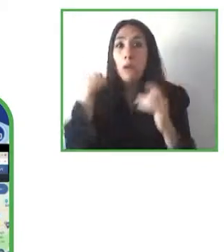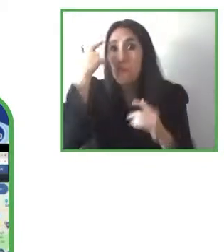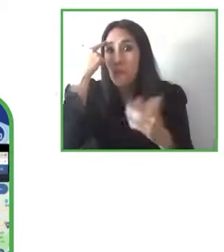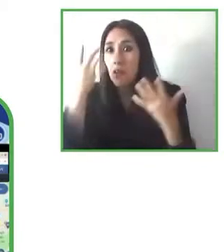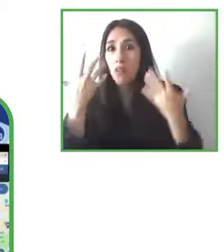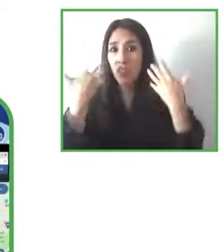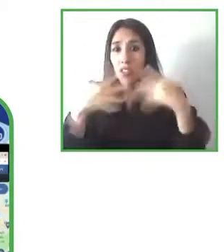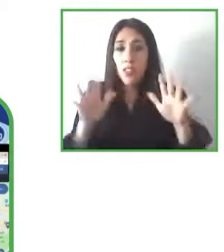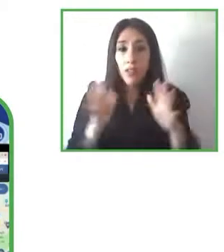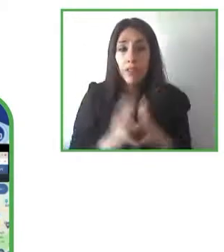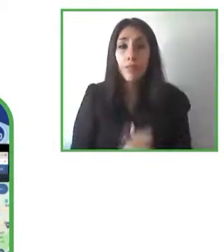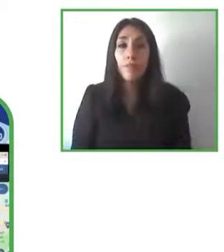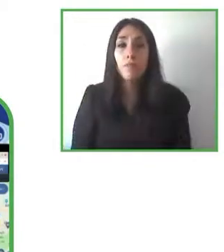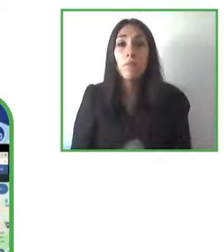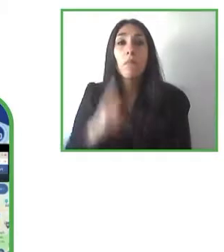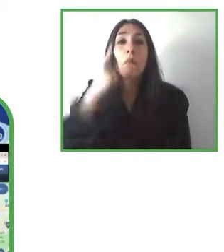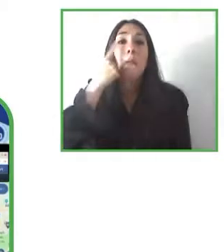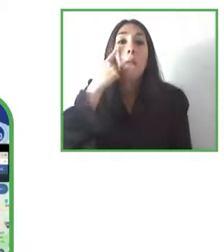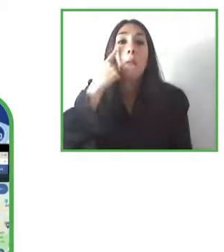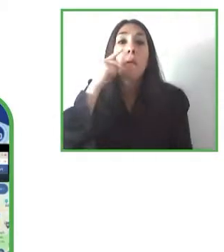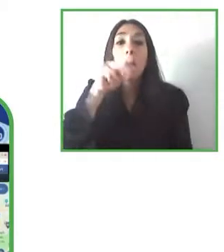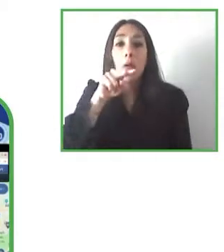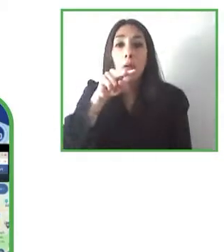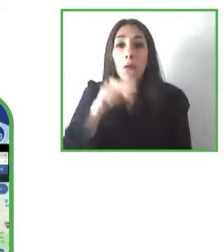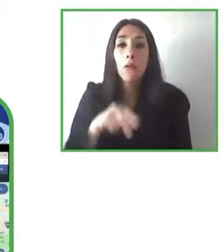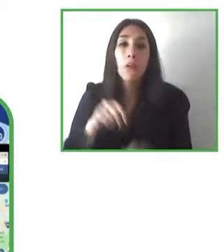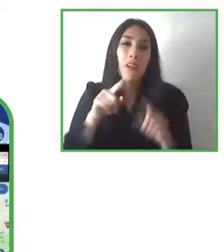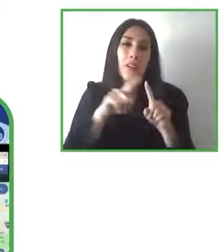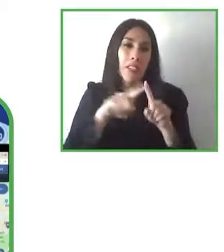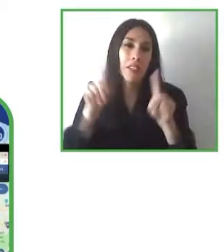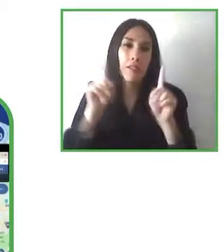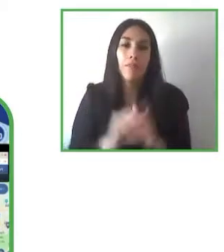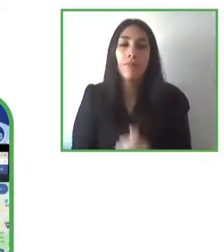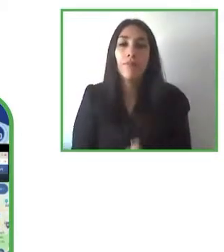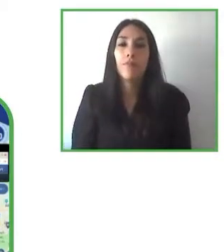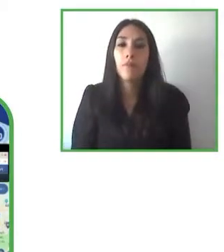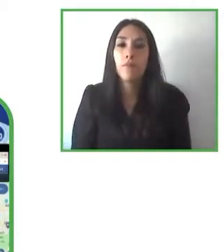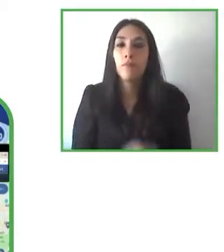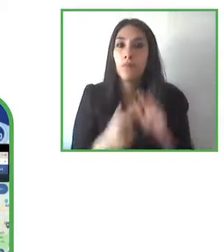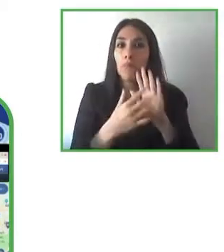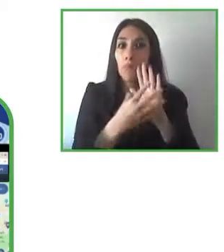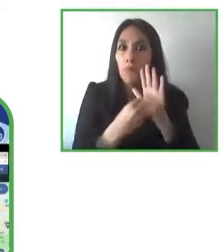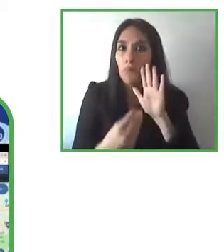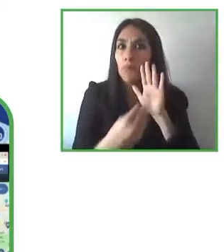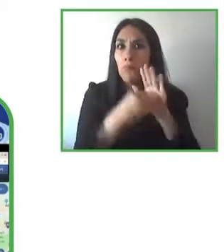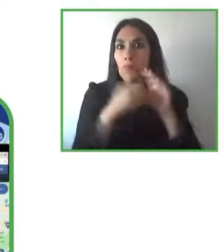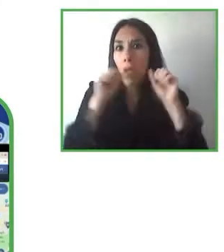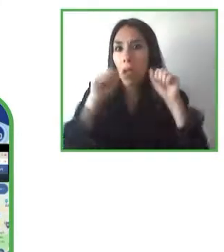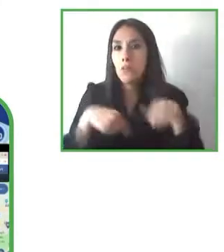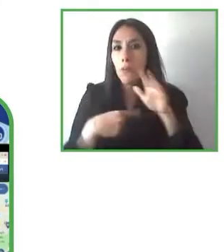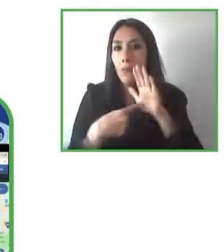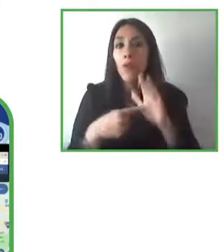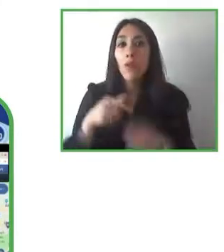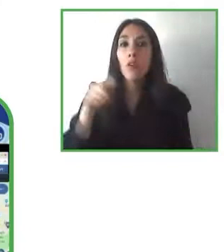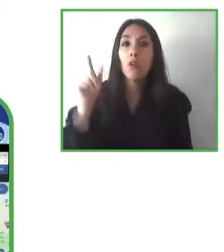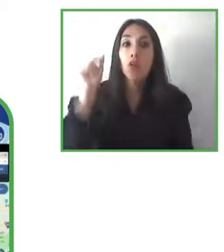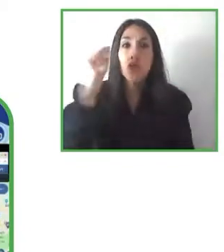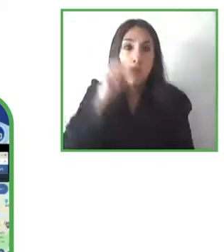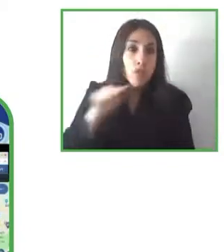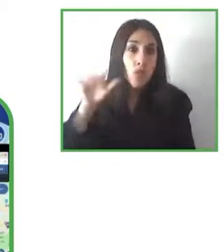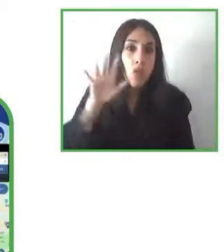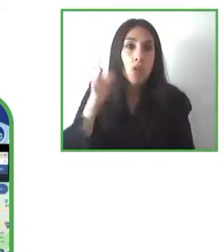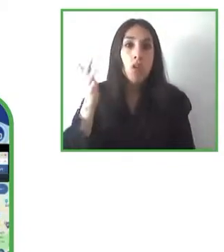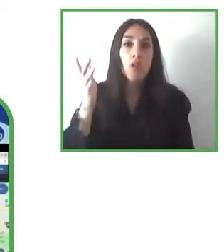entre los modelos pero por supuesto que un país africano un país asiático y un país europeo tiene sus connotaciones